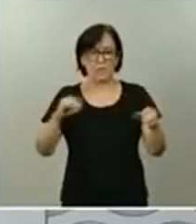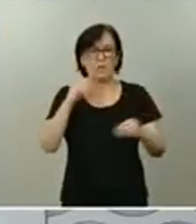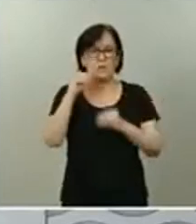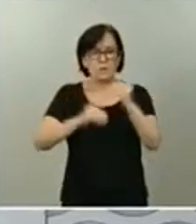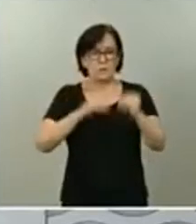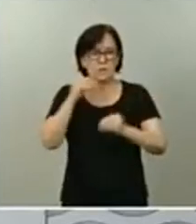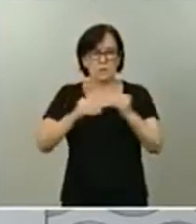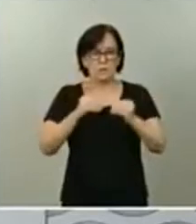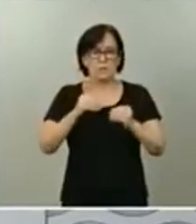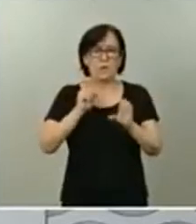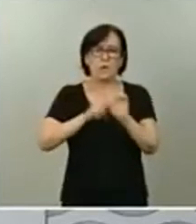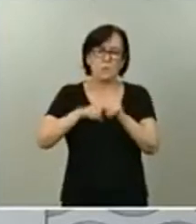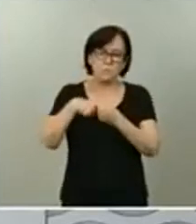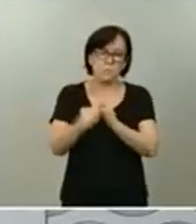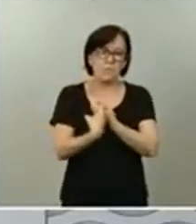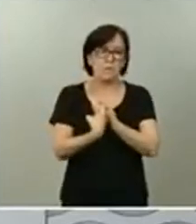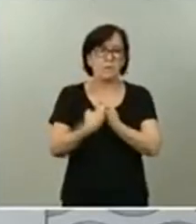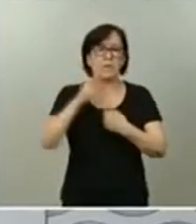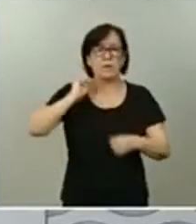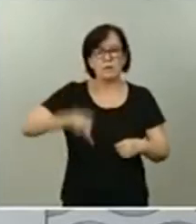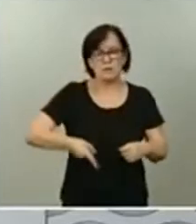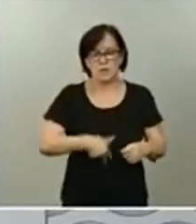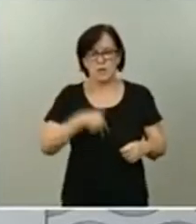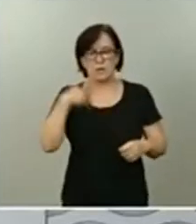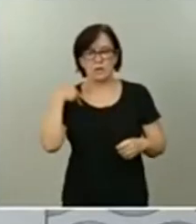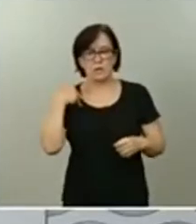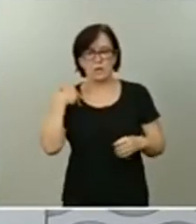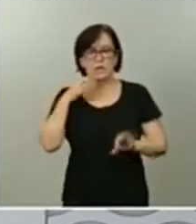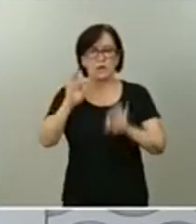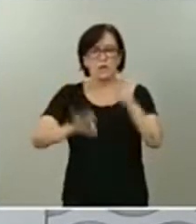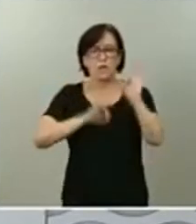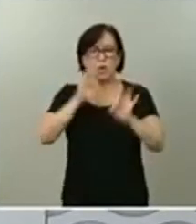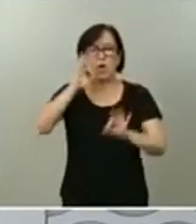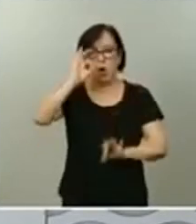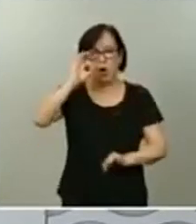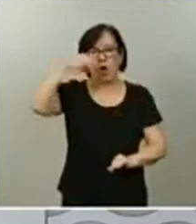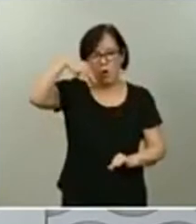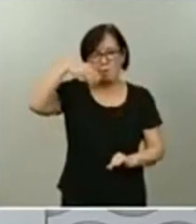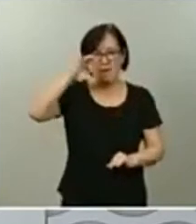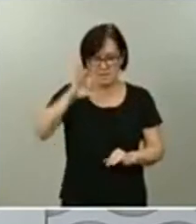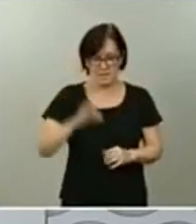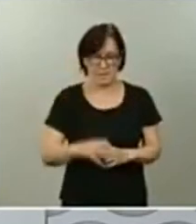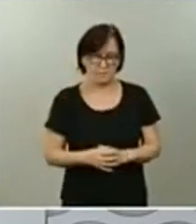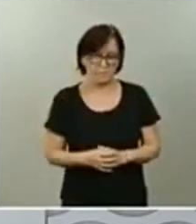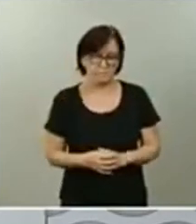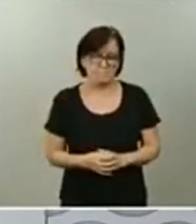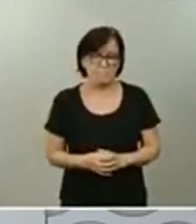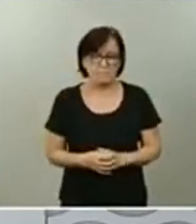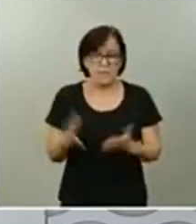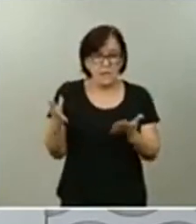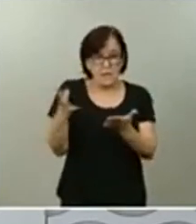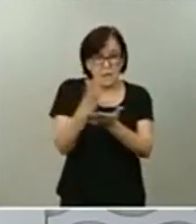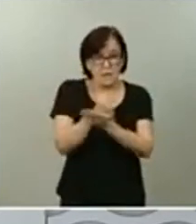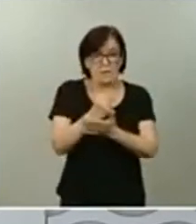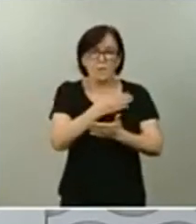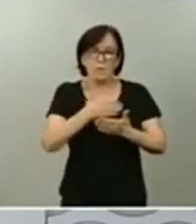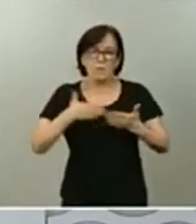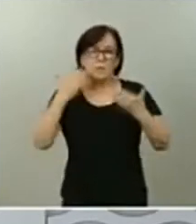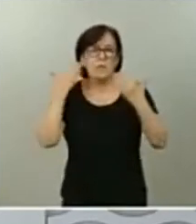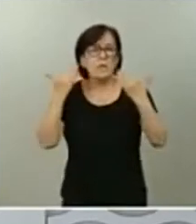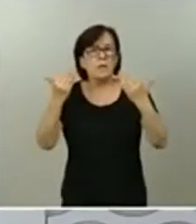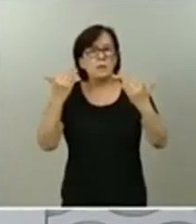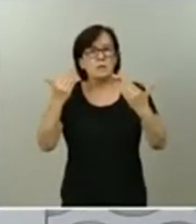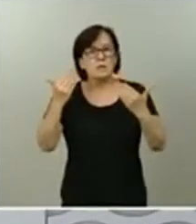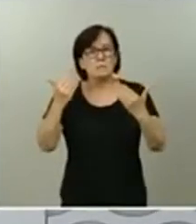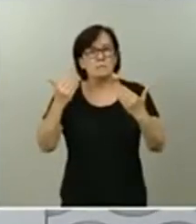participación del director general de la Organización Mundial de la Salud. A todos ellos, queremos agradecer su sensibilidad,